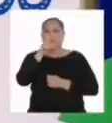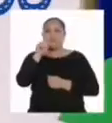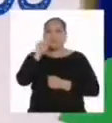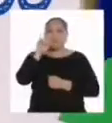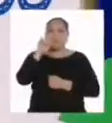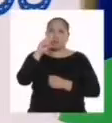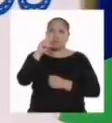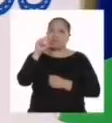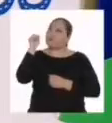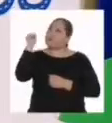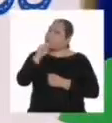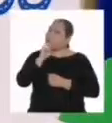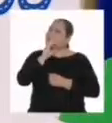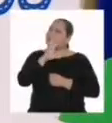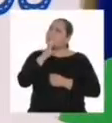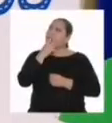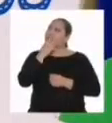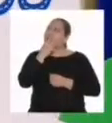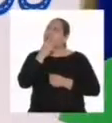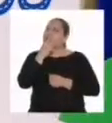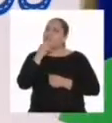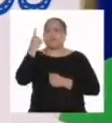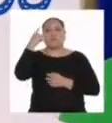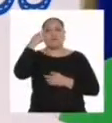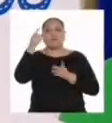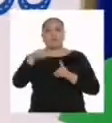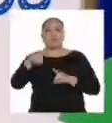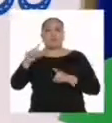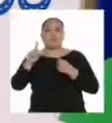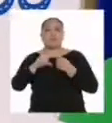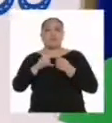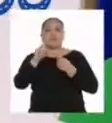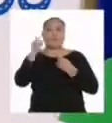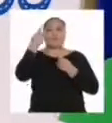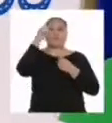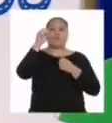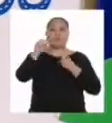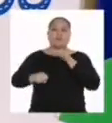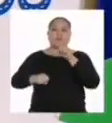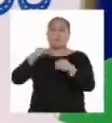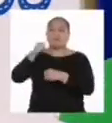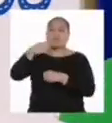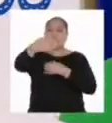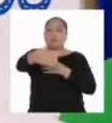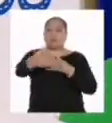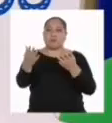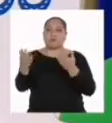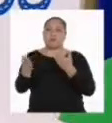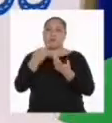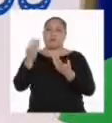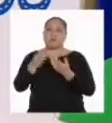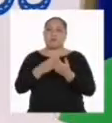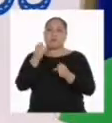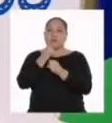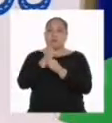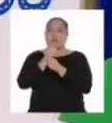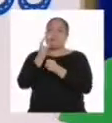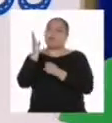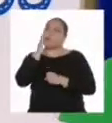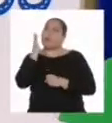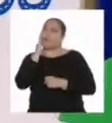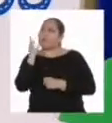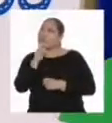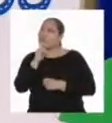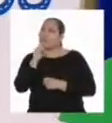Zahid? Sí, dijo algo así como que decidieron primero comprar un triciclo para facilitar el trabajo de su mamá y de su